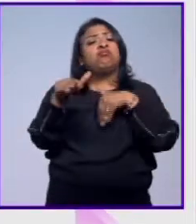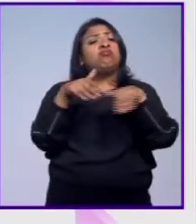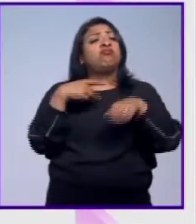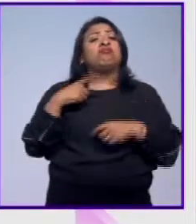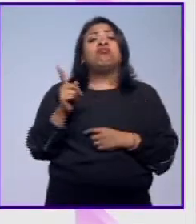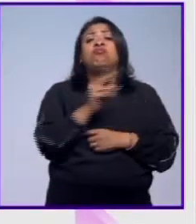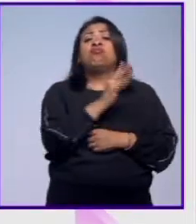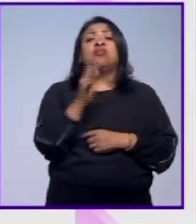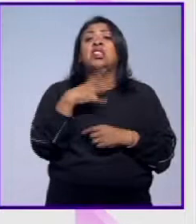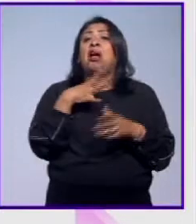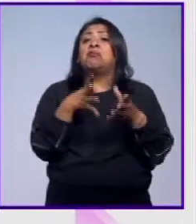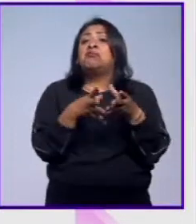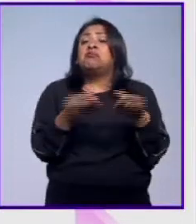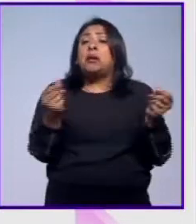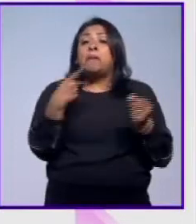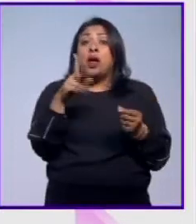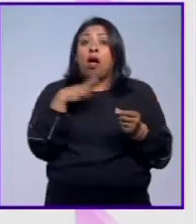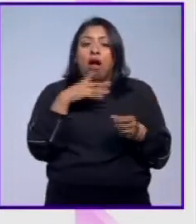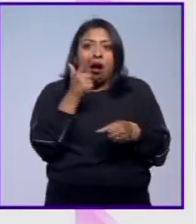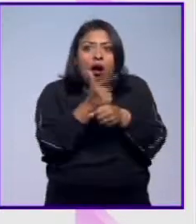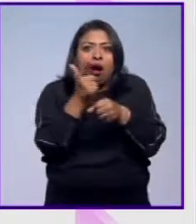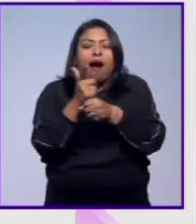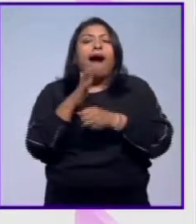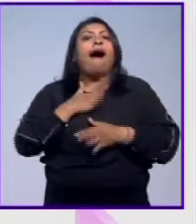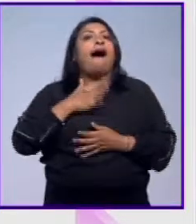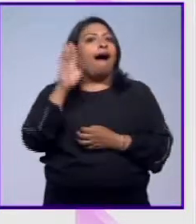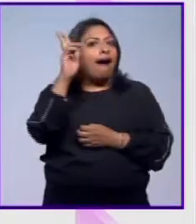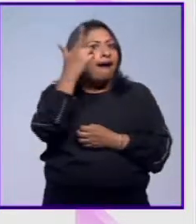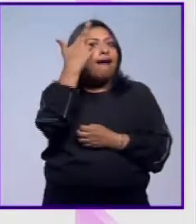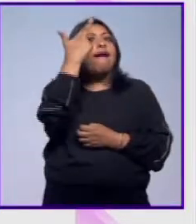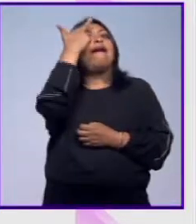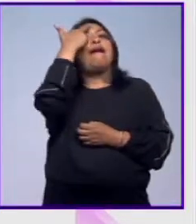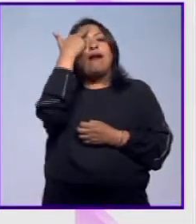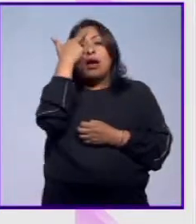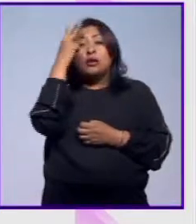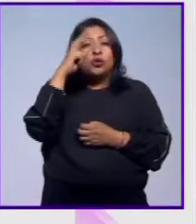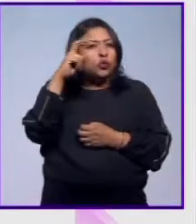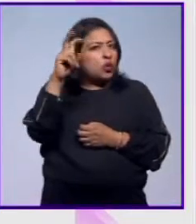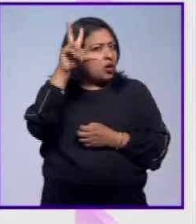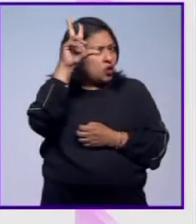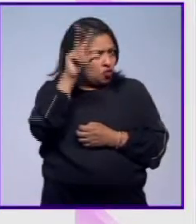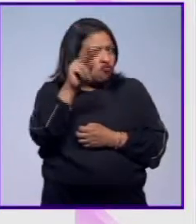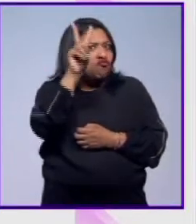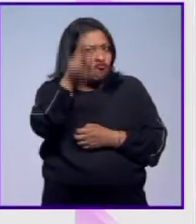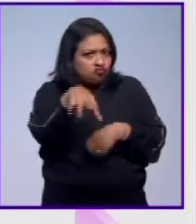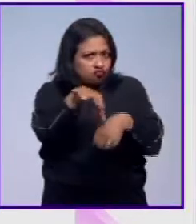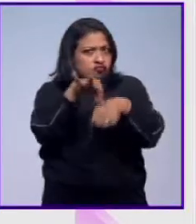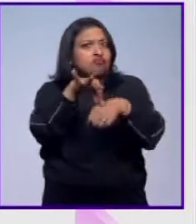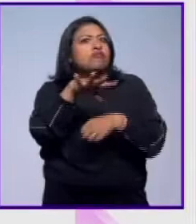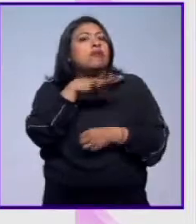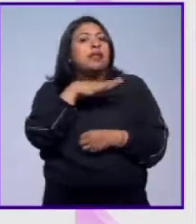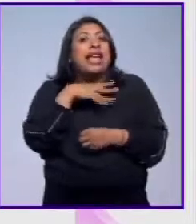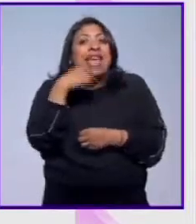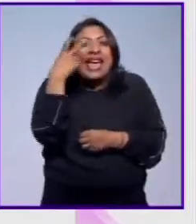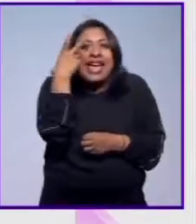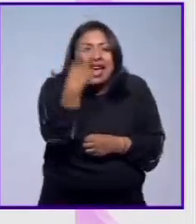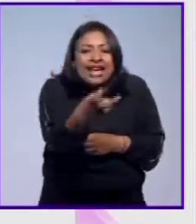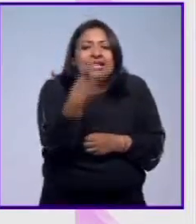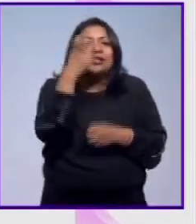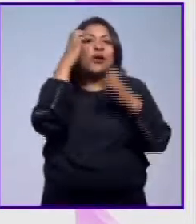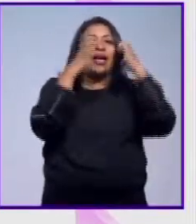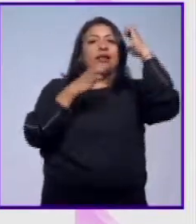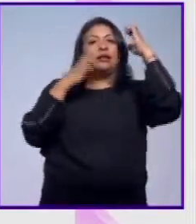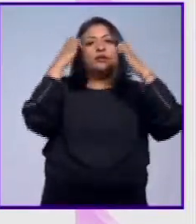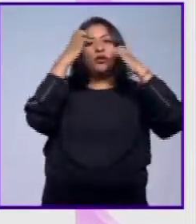nosotros. Pero hay vestigios que nos recuerdan que no fueron un sueño colectivo. De eso se trata la